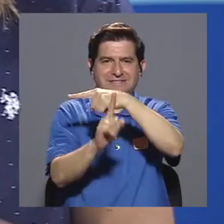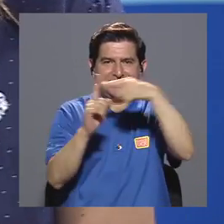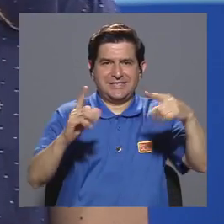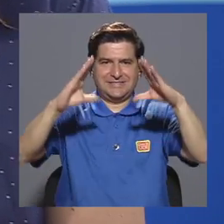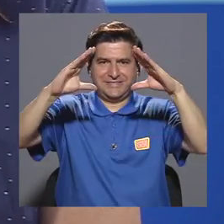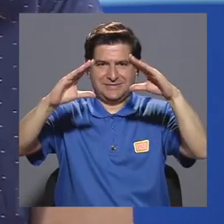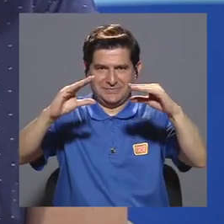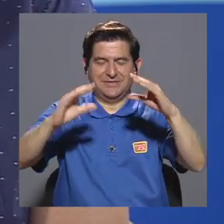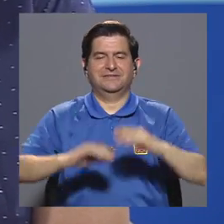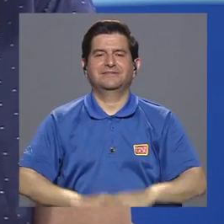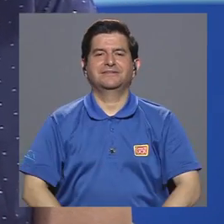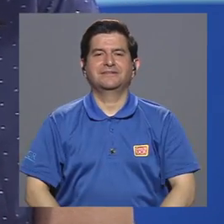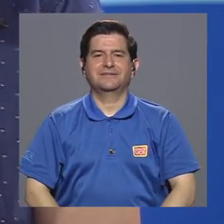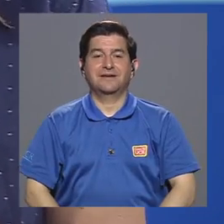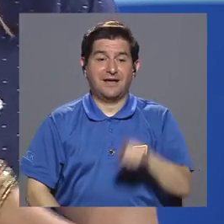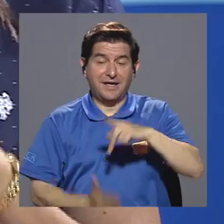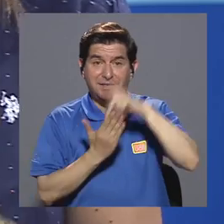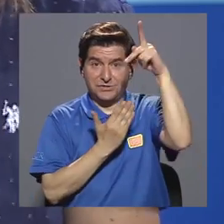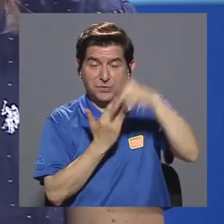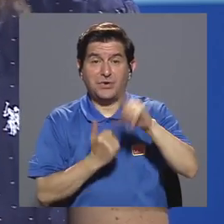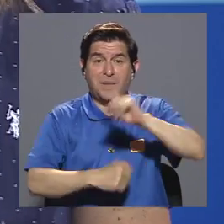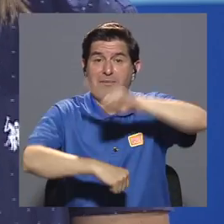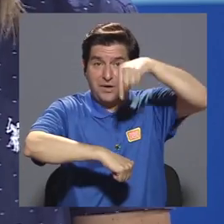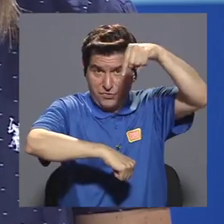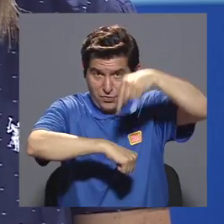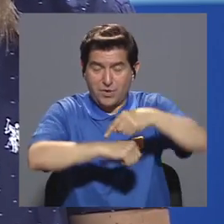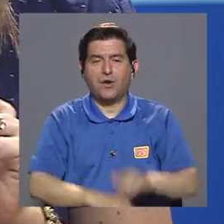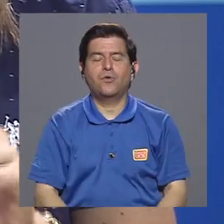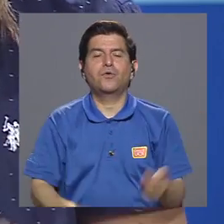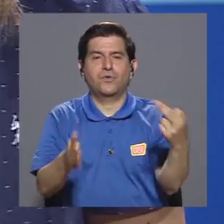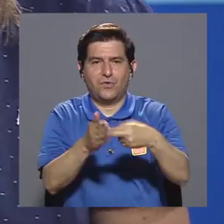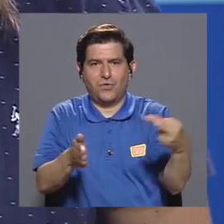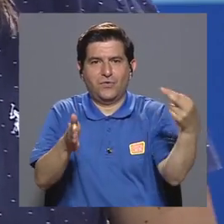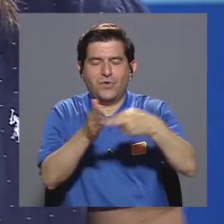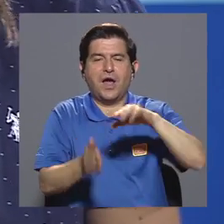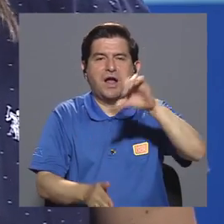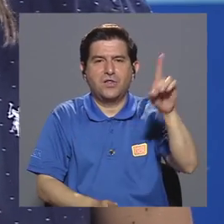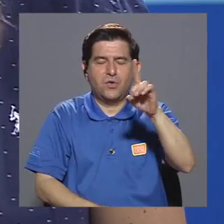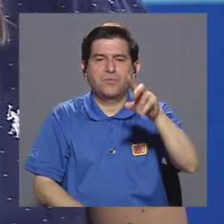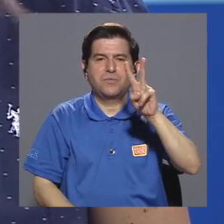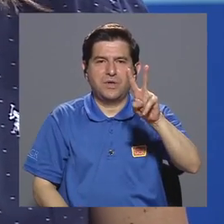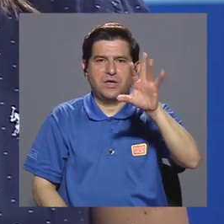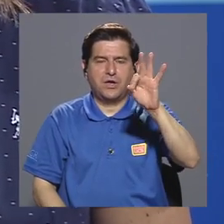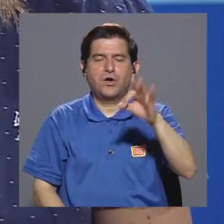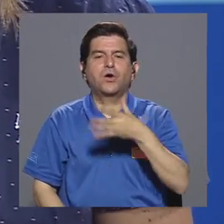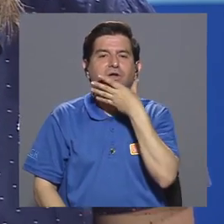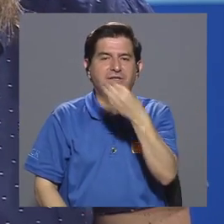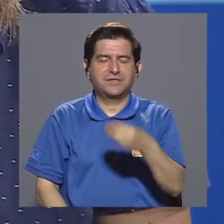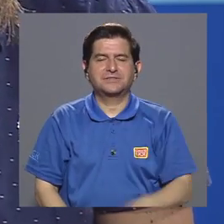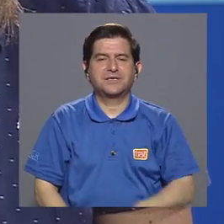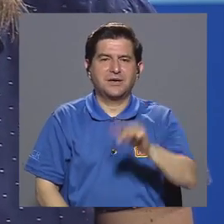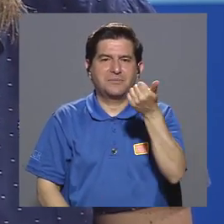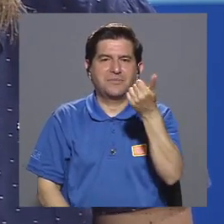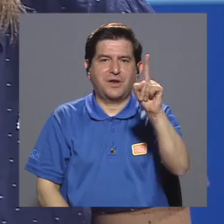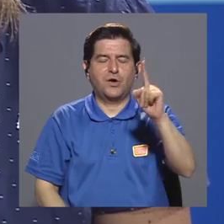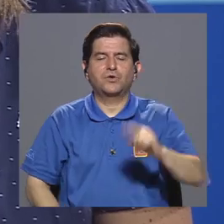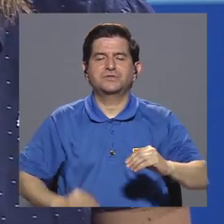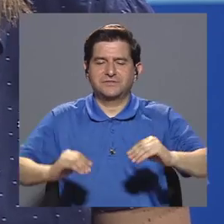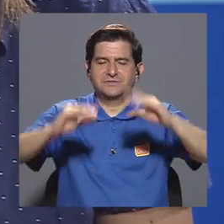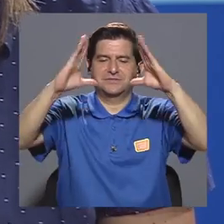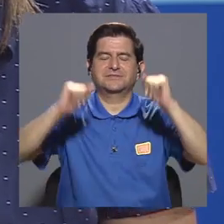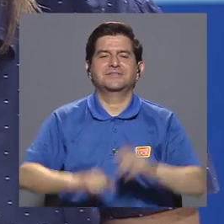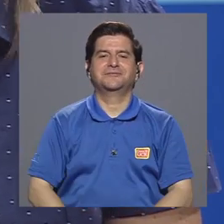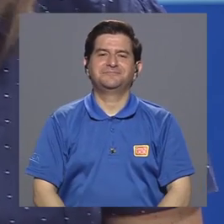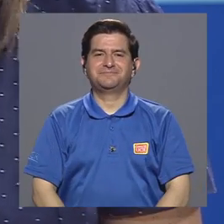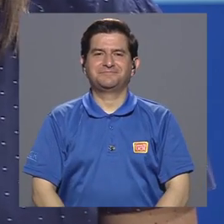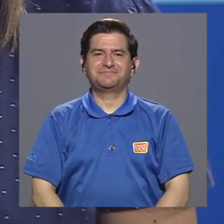6 y 30 de la noche. Será un programa de una hora y su repetición será el domingo 29 de diciembre a las 11 de